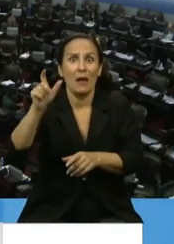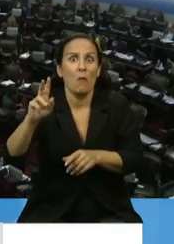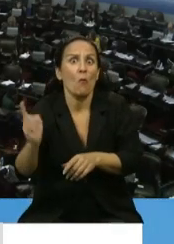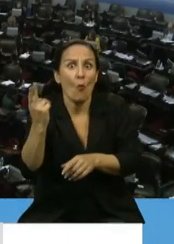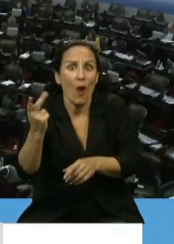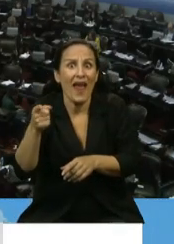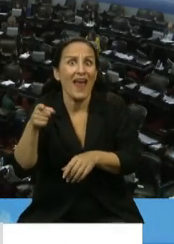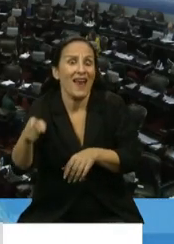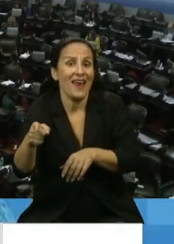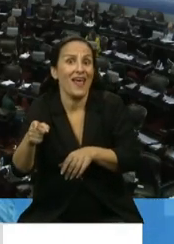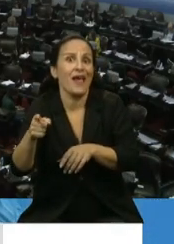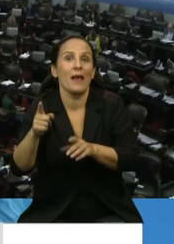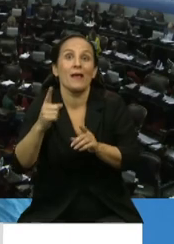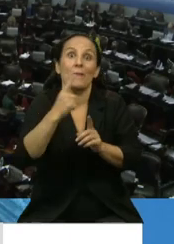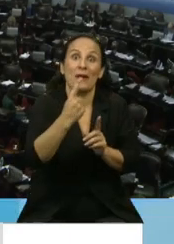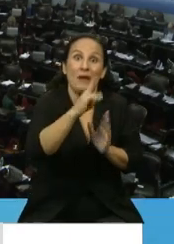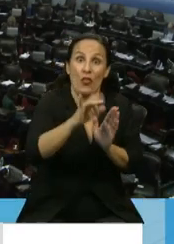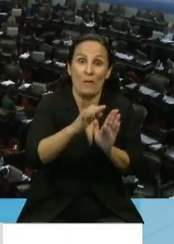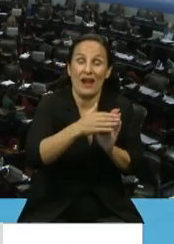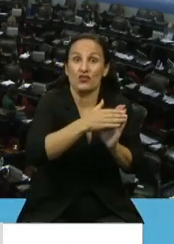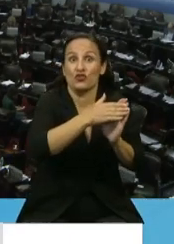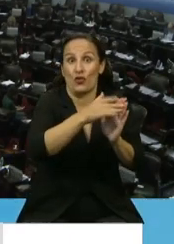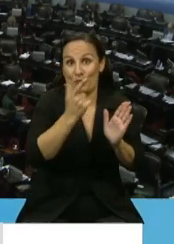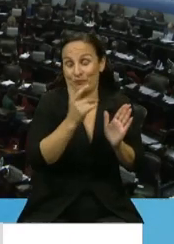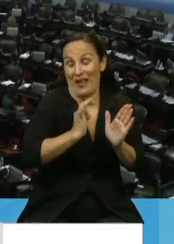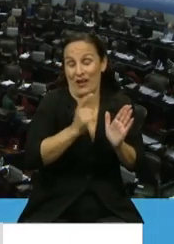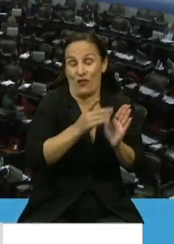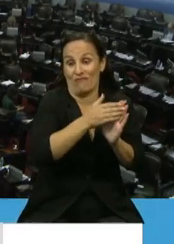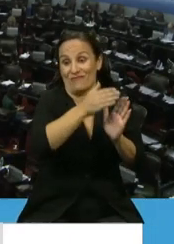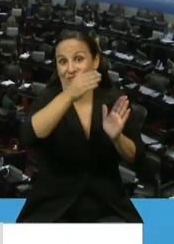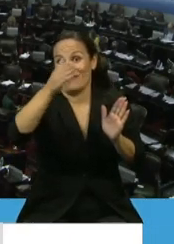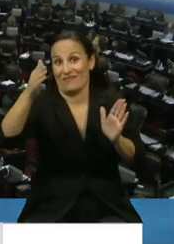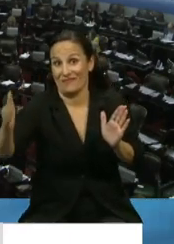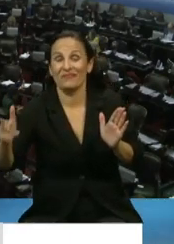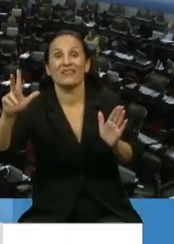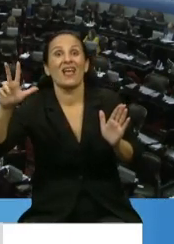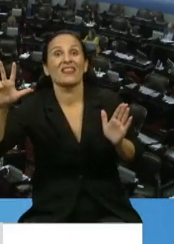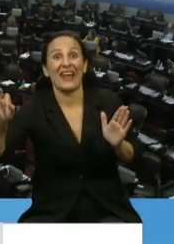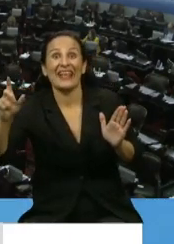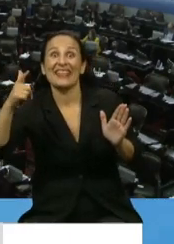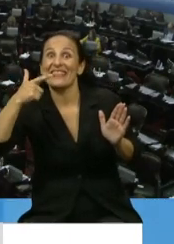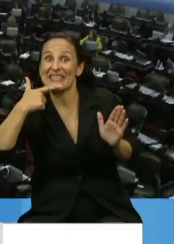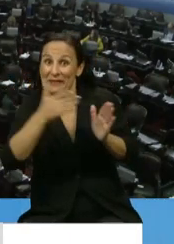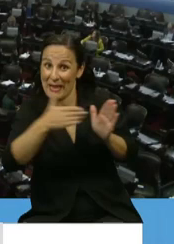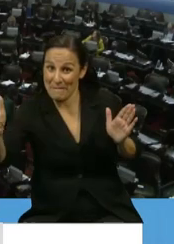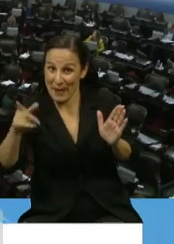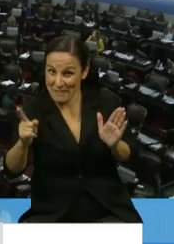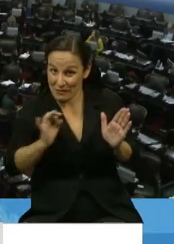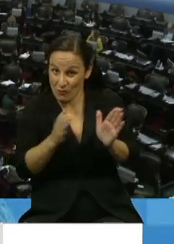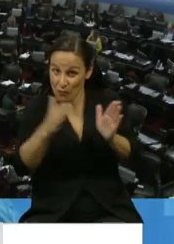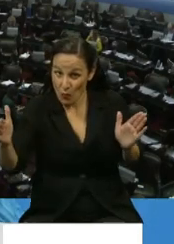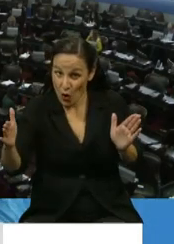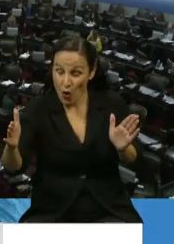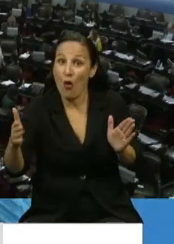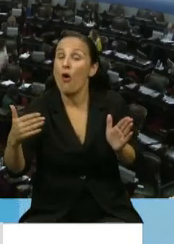ocurran entre el primero de marzo de este año y hasta el 30 de septiembre de este año se le